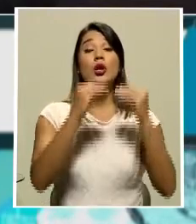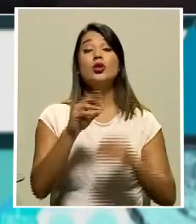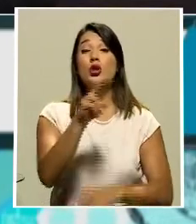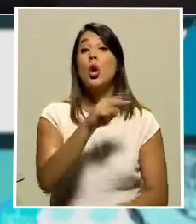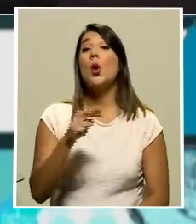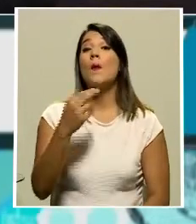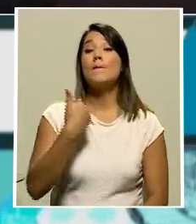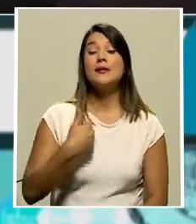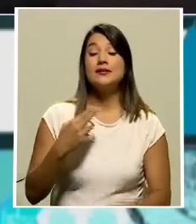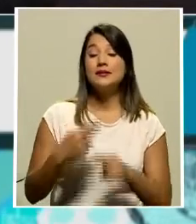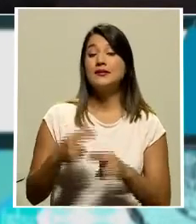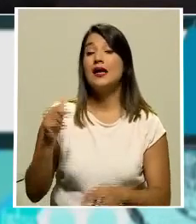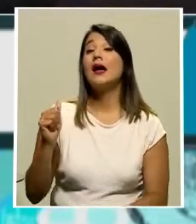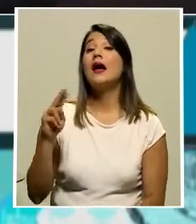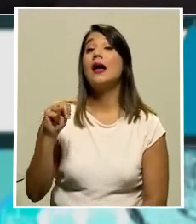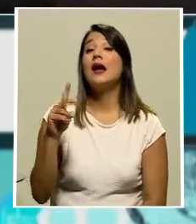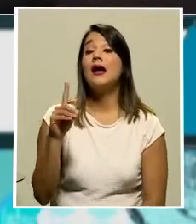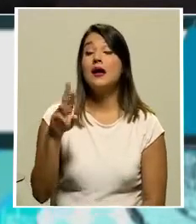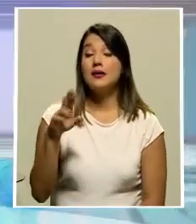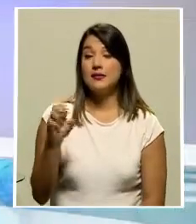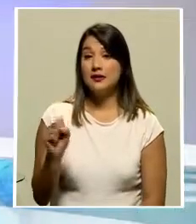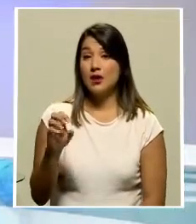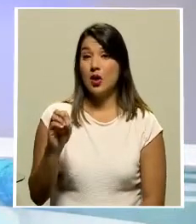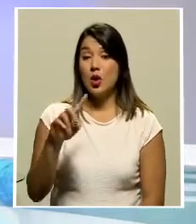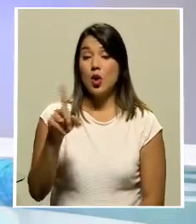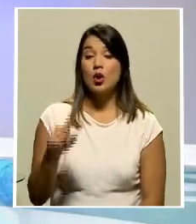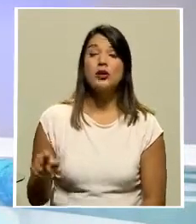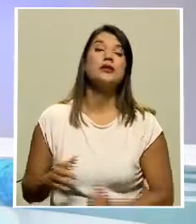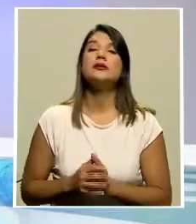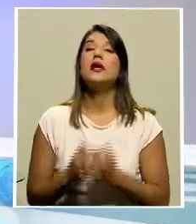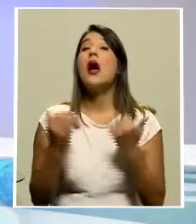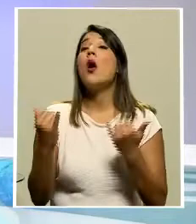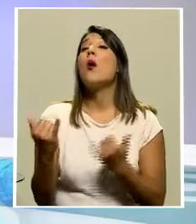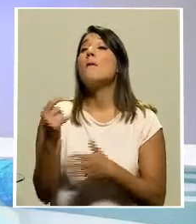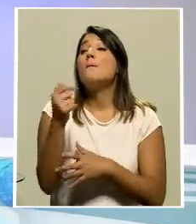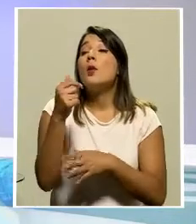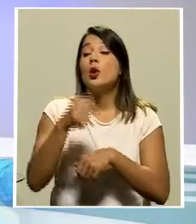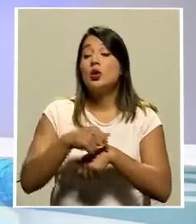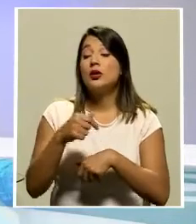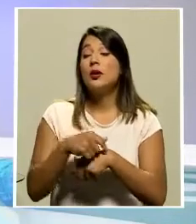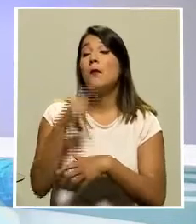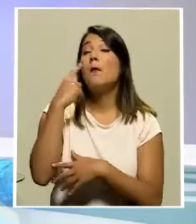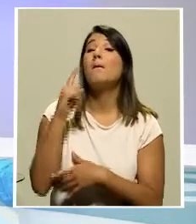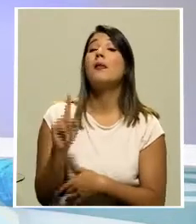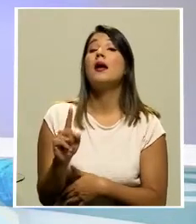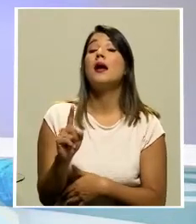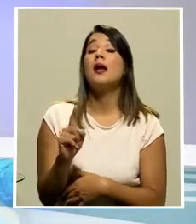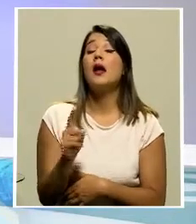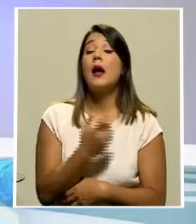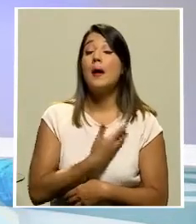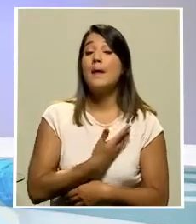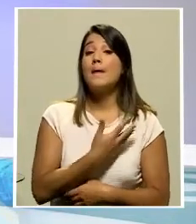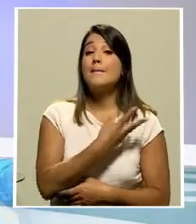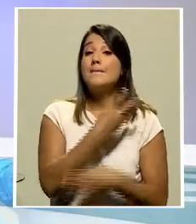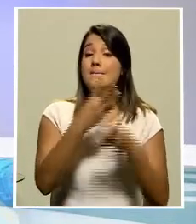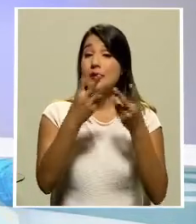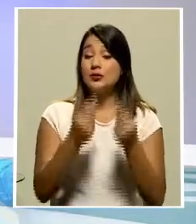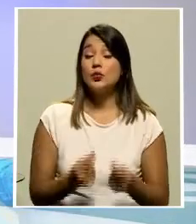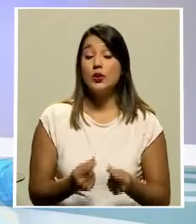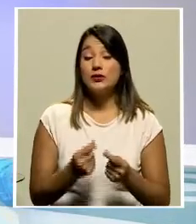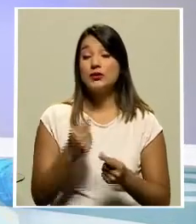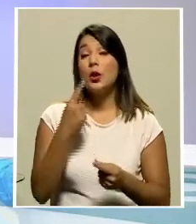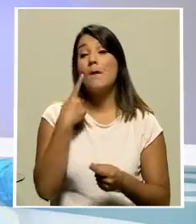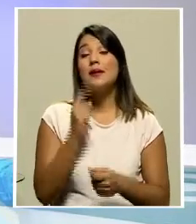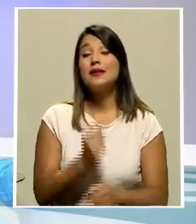nuestro compañero Andrés Ortiz. Los días contados para el presupuesto de